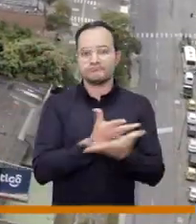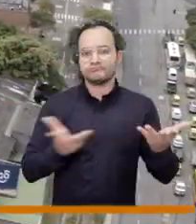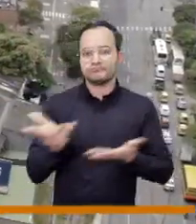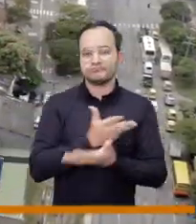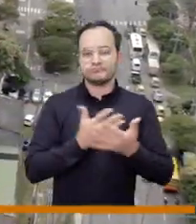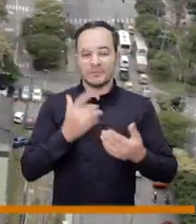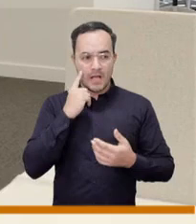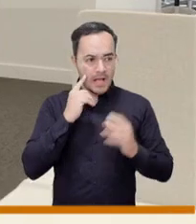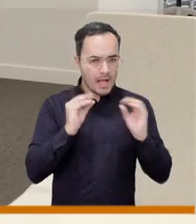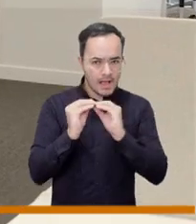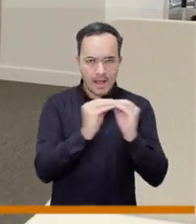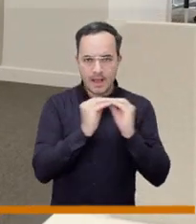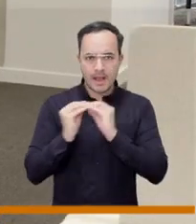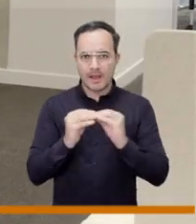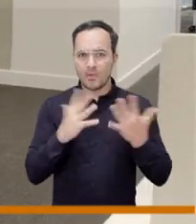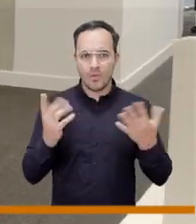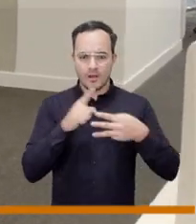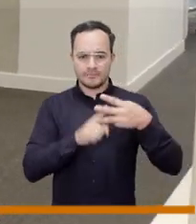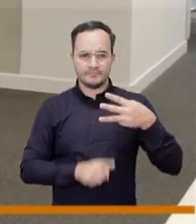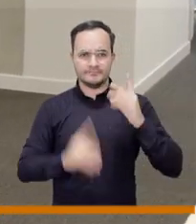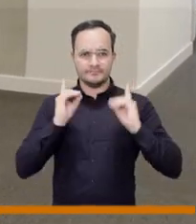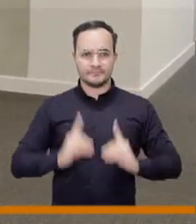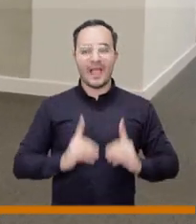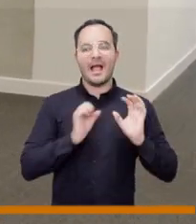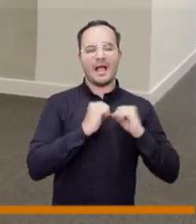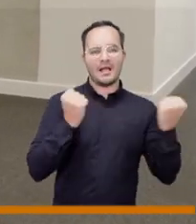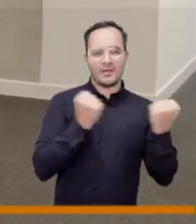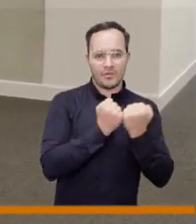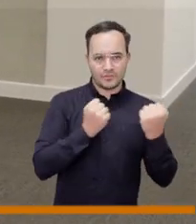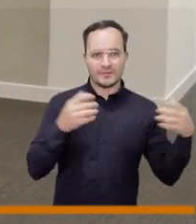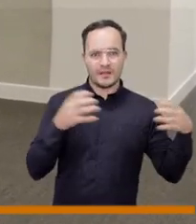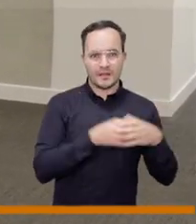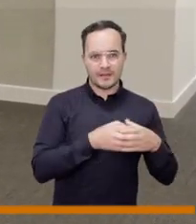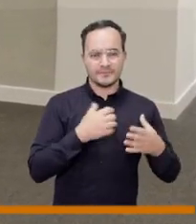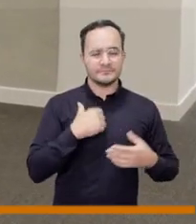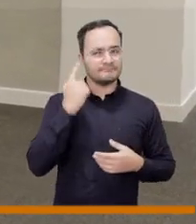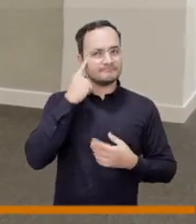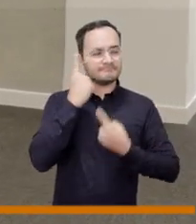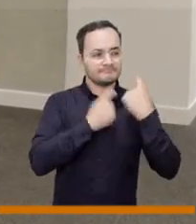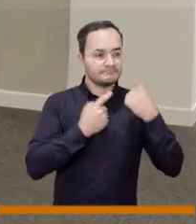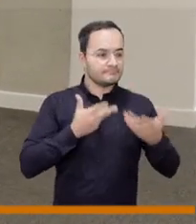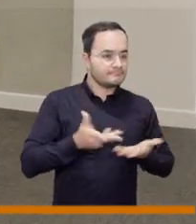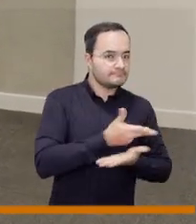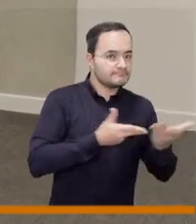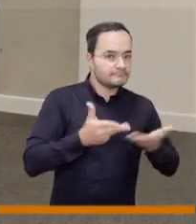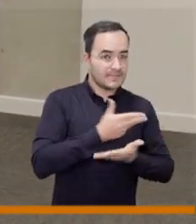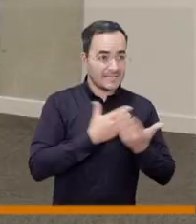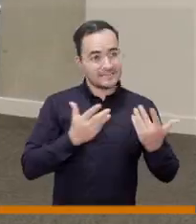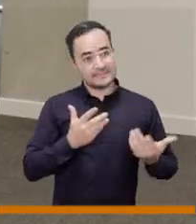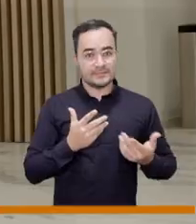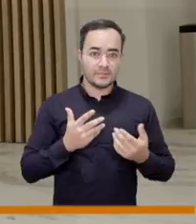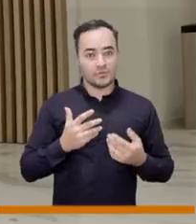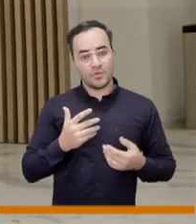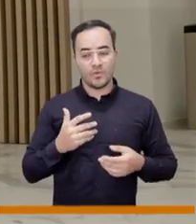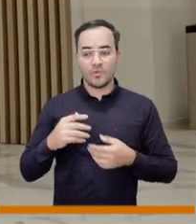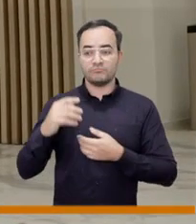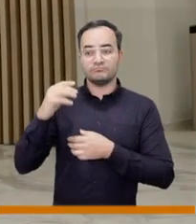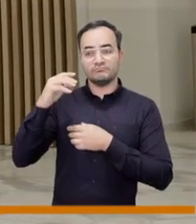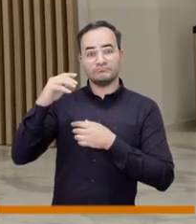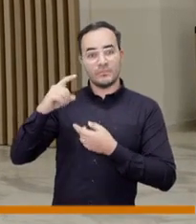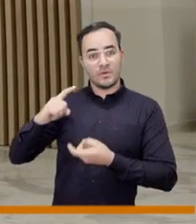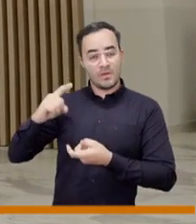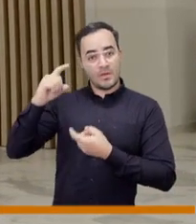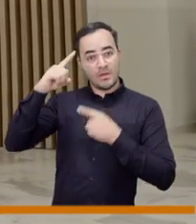es que entramos nosotros los concejales a trabajar si es una de las opciones que milicon adquiera